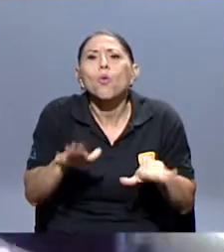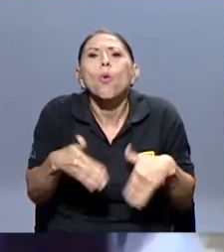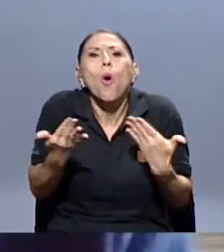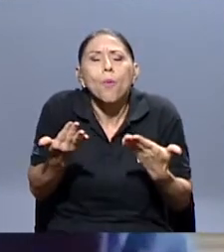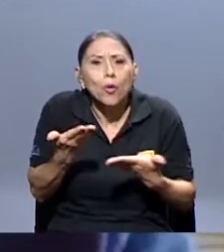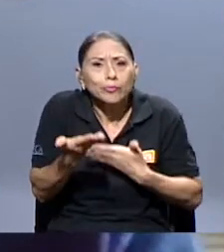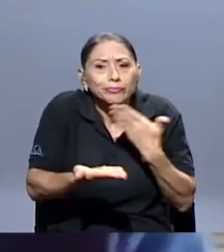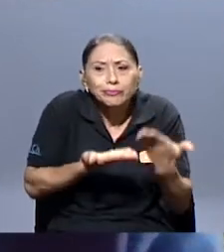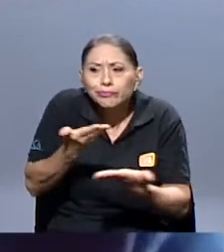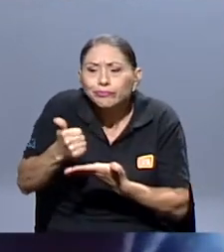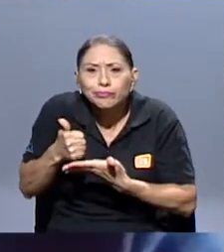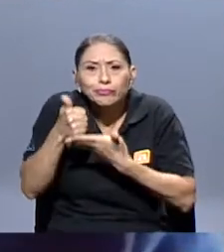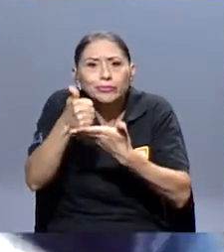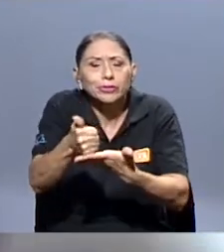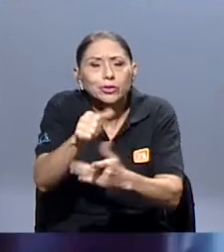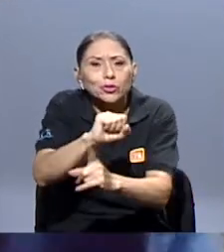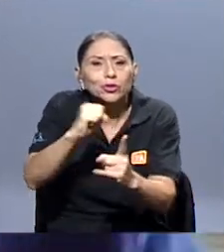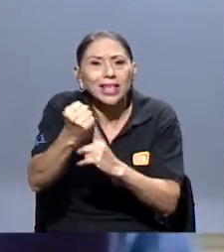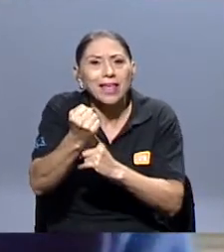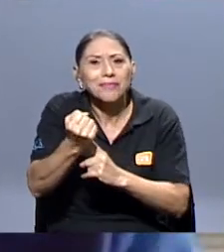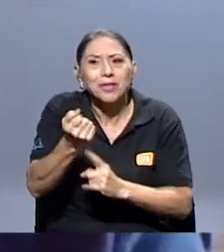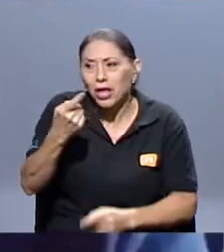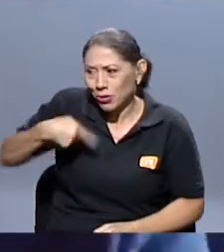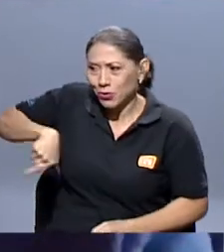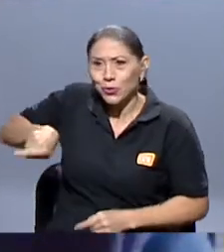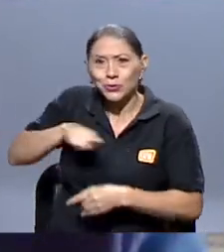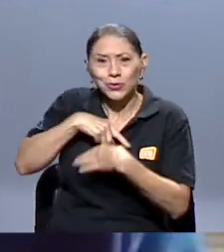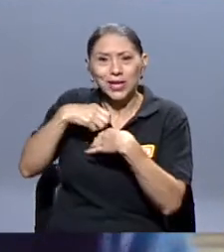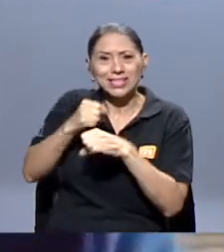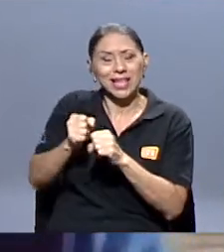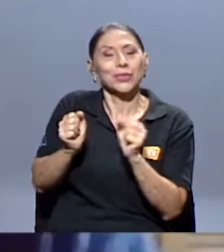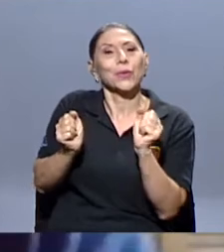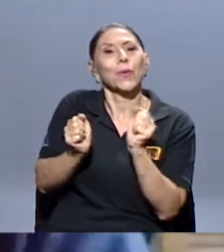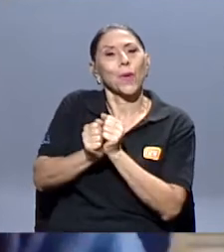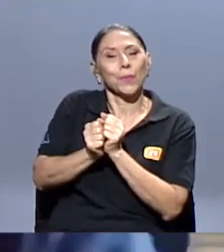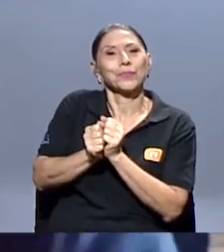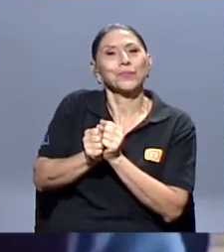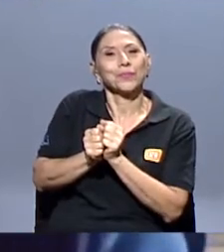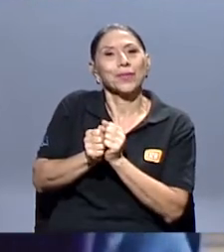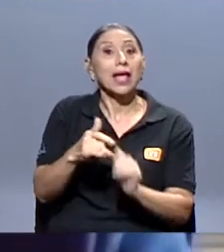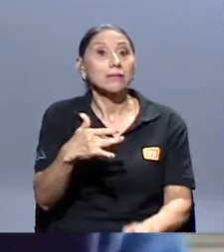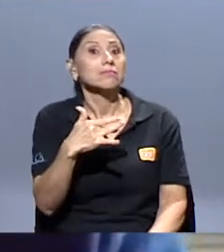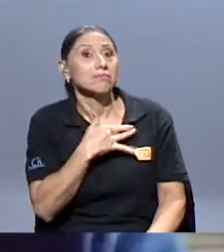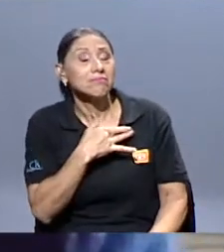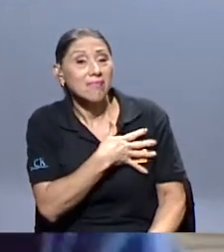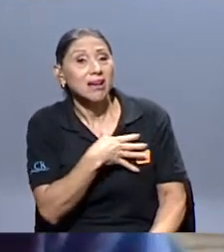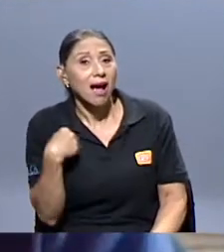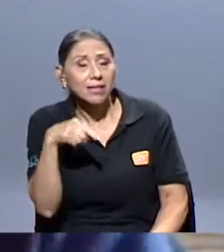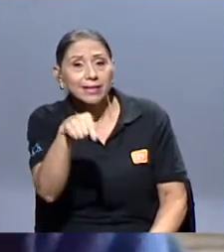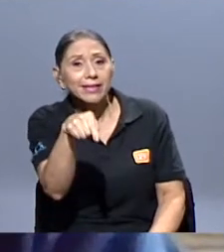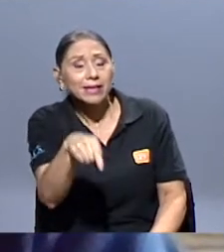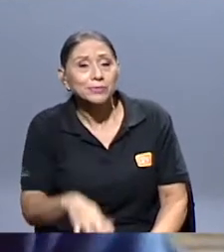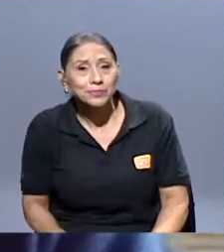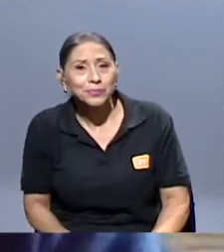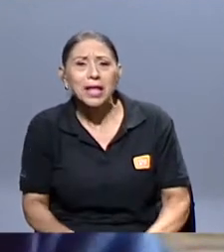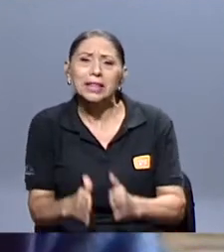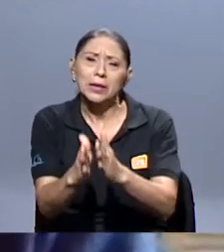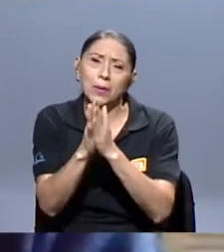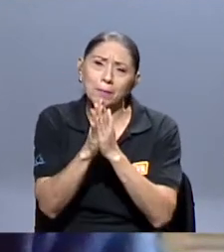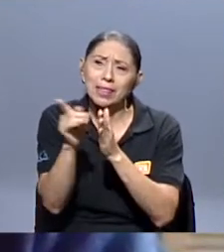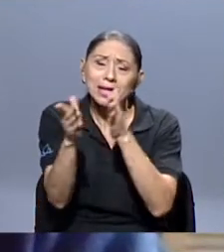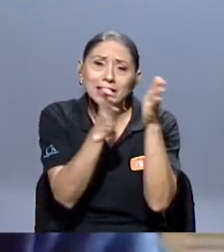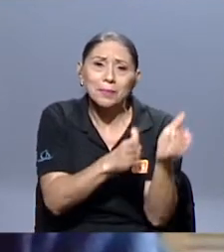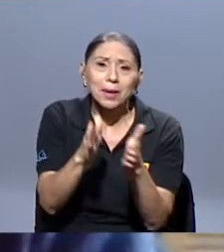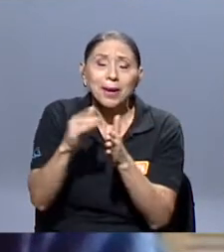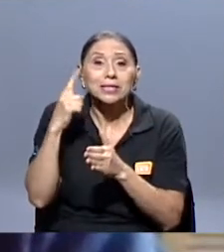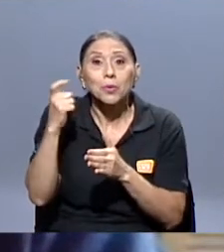la sociedad y en este caso nosotros lo estamos haciendo a través del grupo. Me encanta eso, Andrés. Te voy a pedir que te prepares